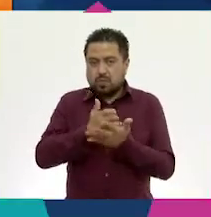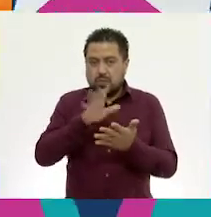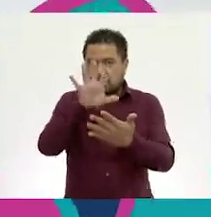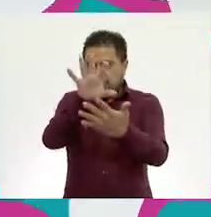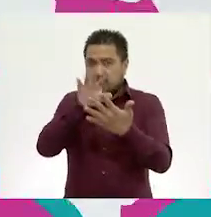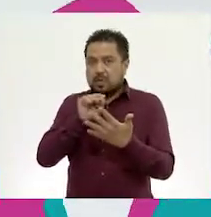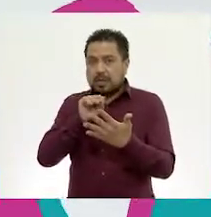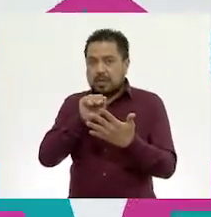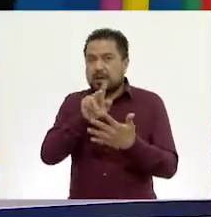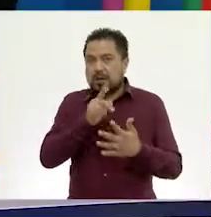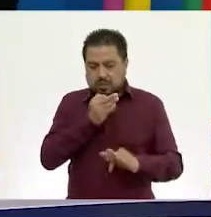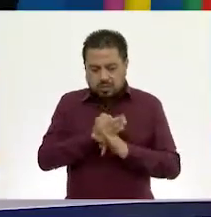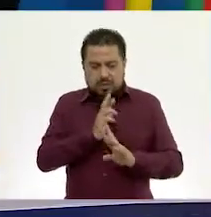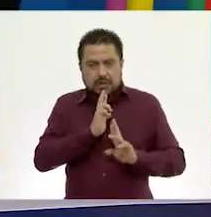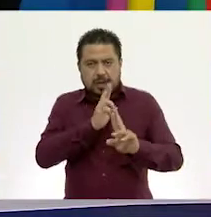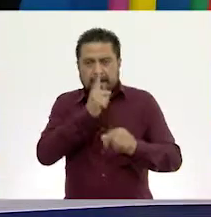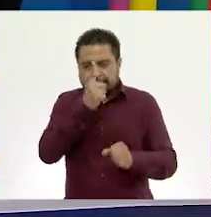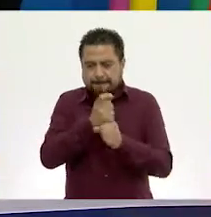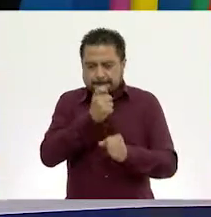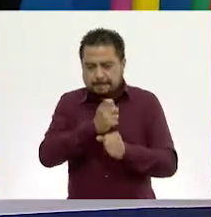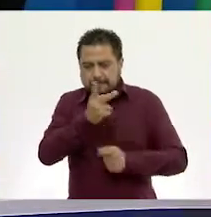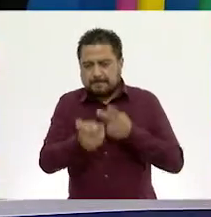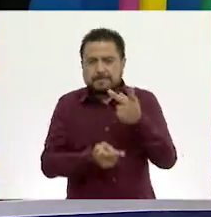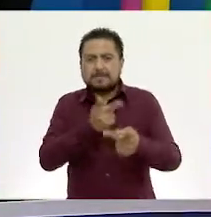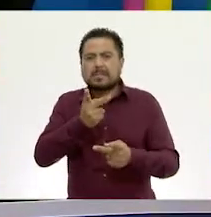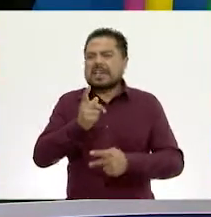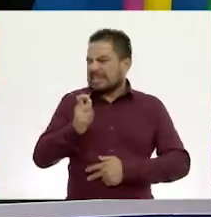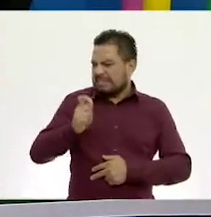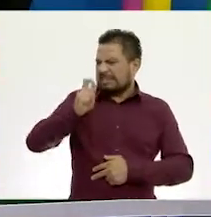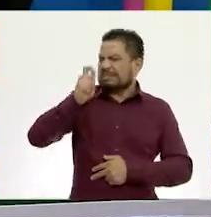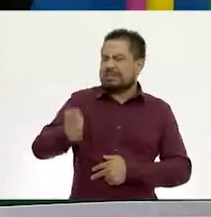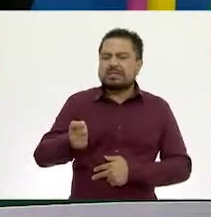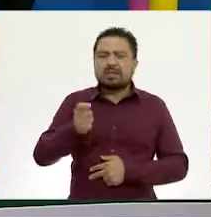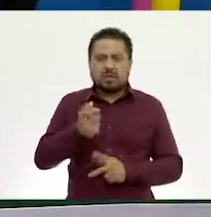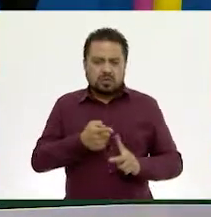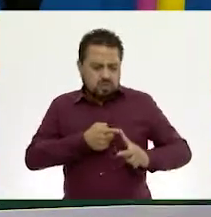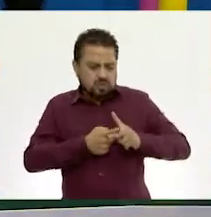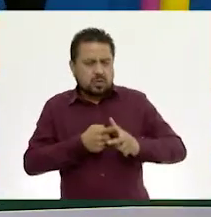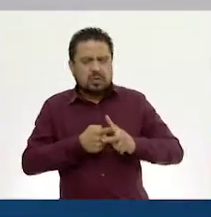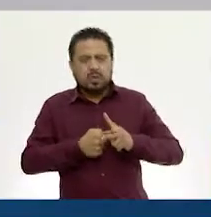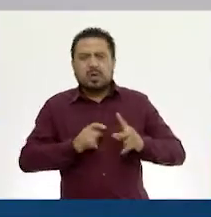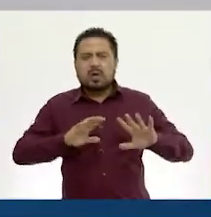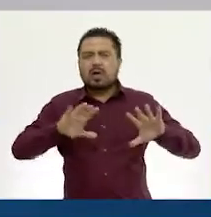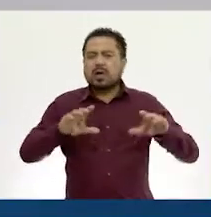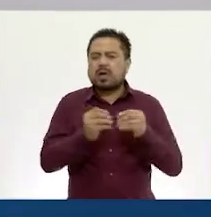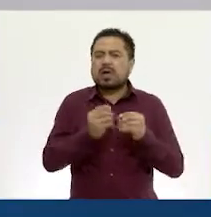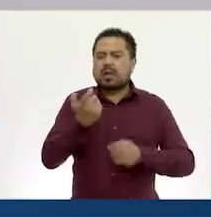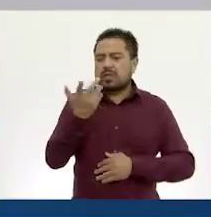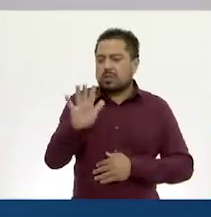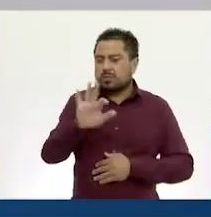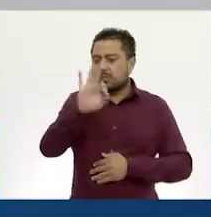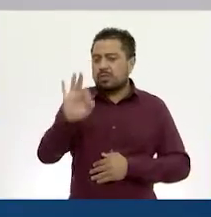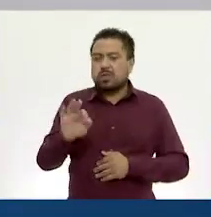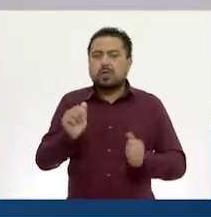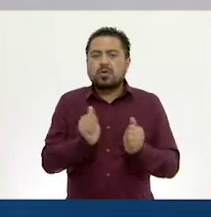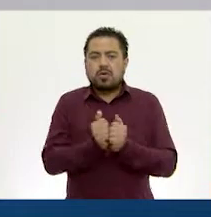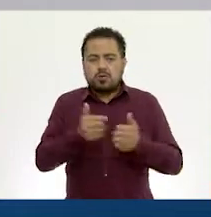Vamos a comenzar respondiendo la primera pregunta. ¿Qué significa que una cantidad sea el 10% de la otra?